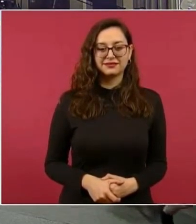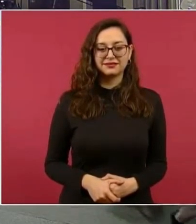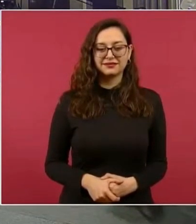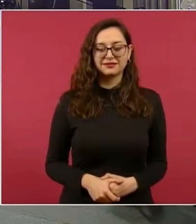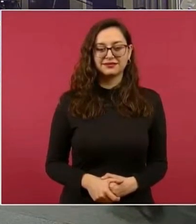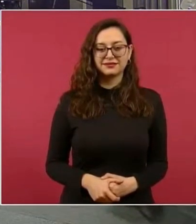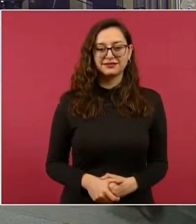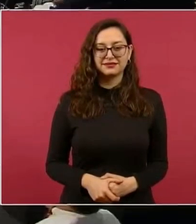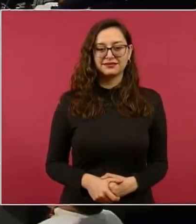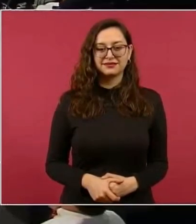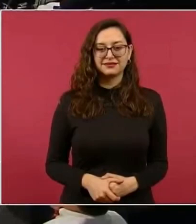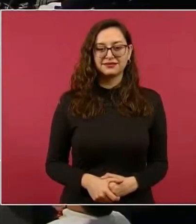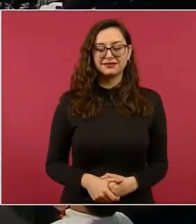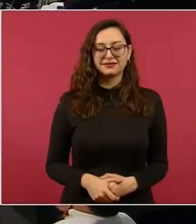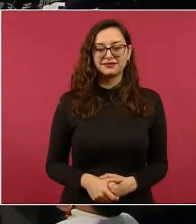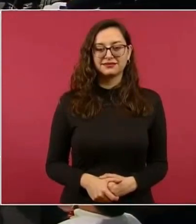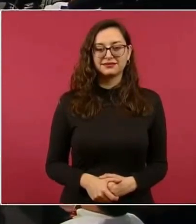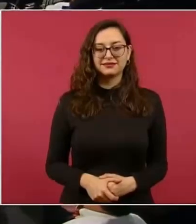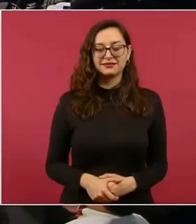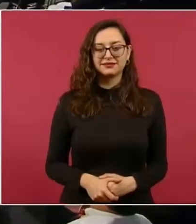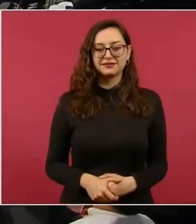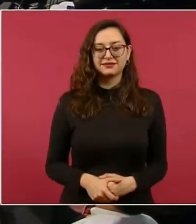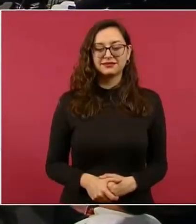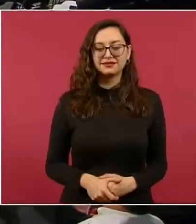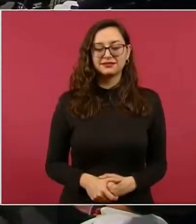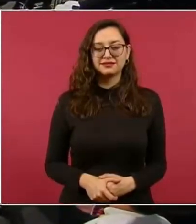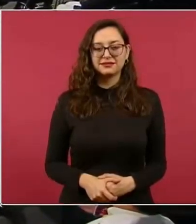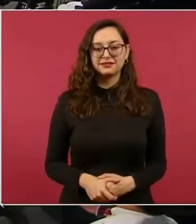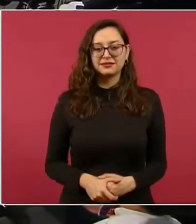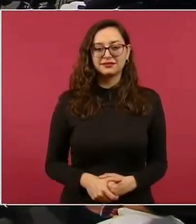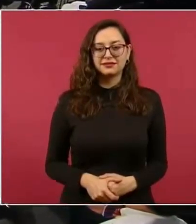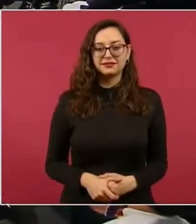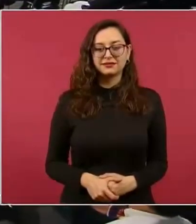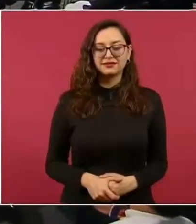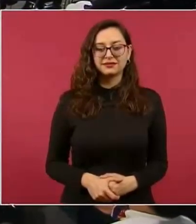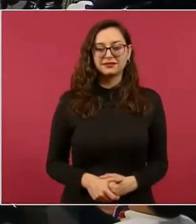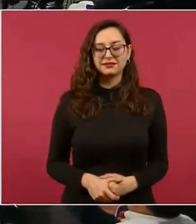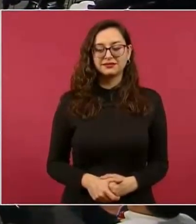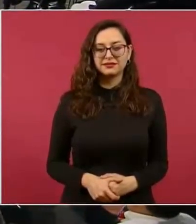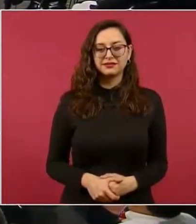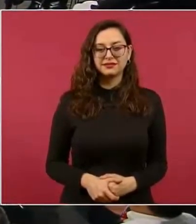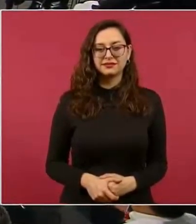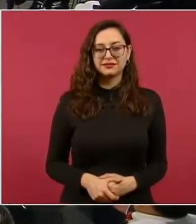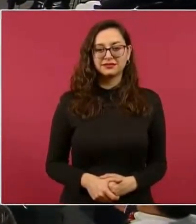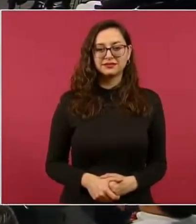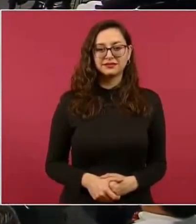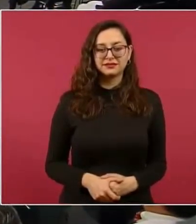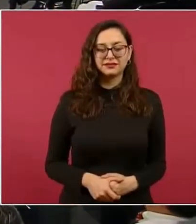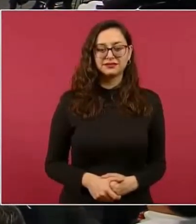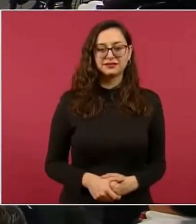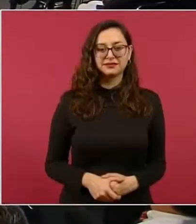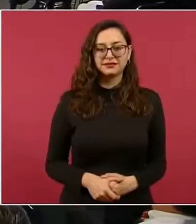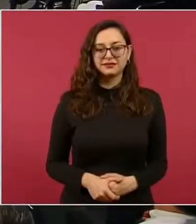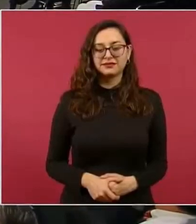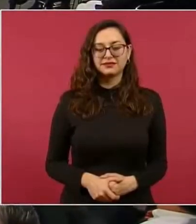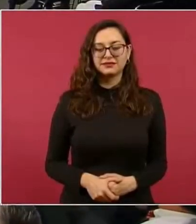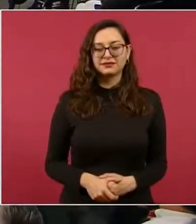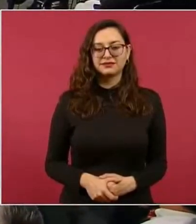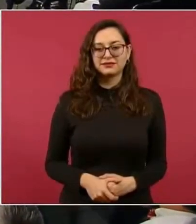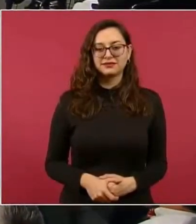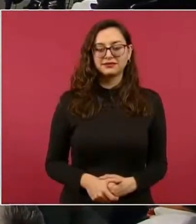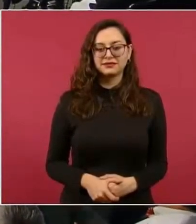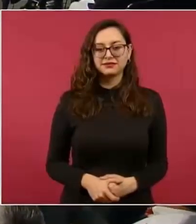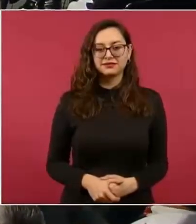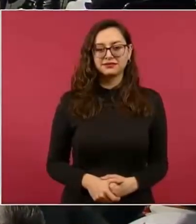Bueno, todavía sí hay un trabajo de